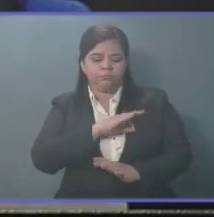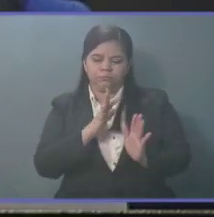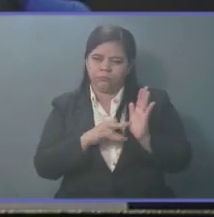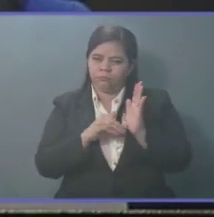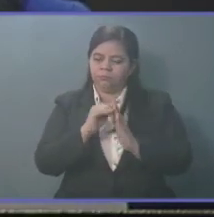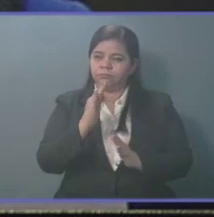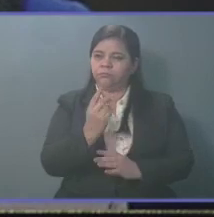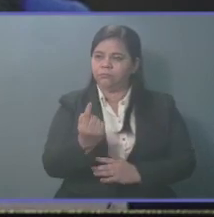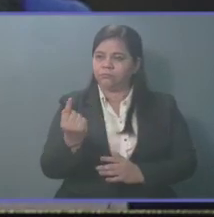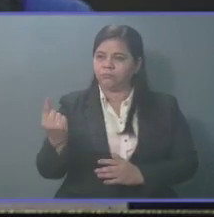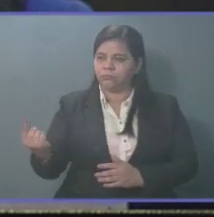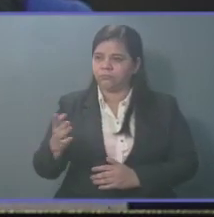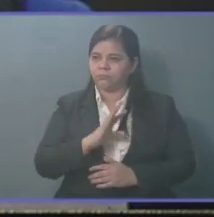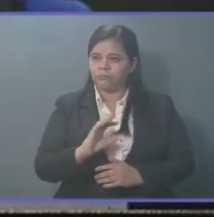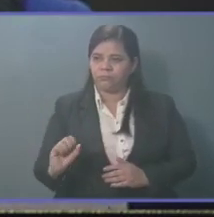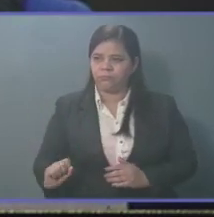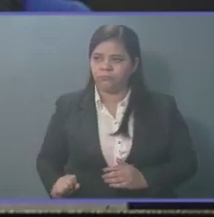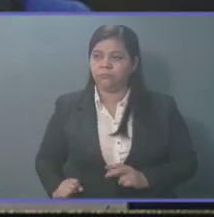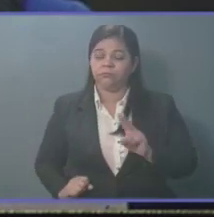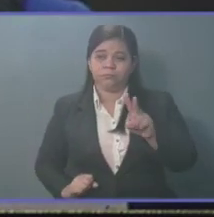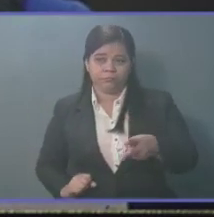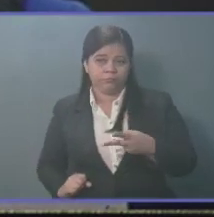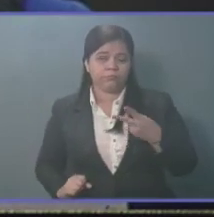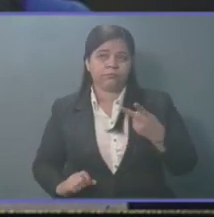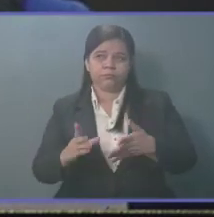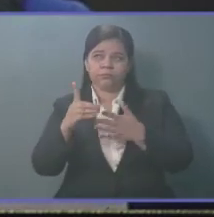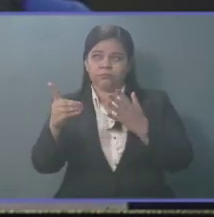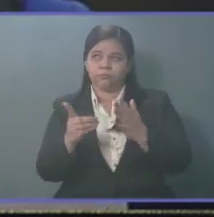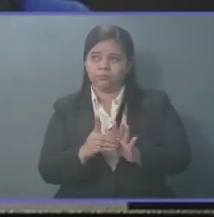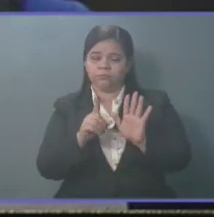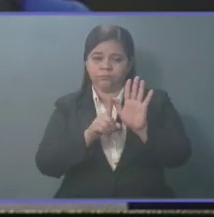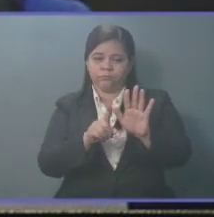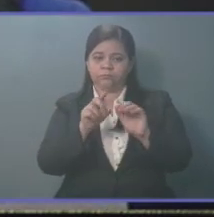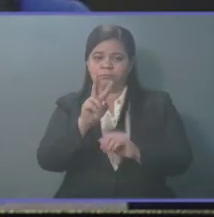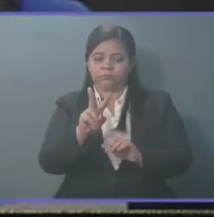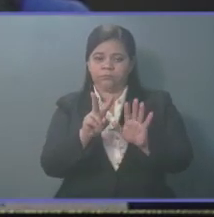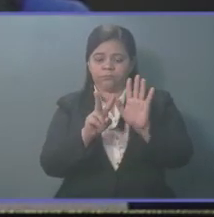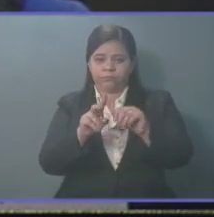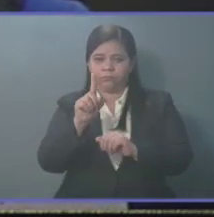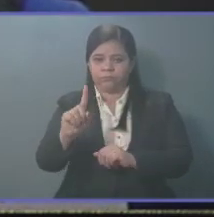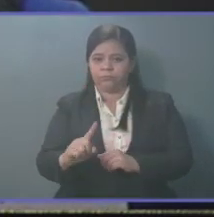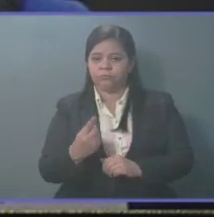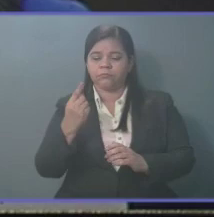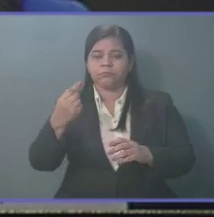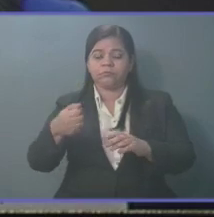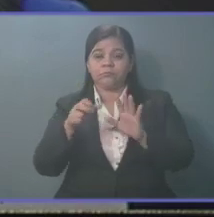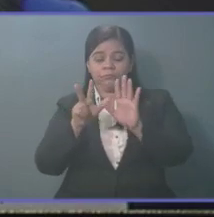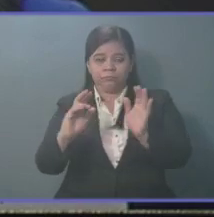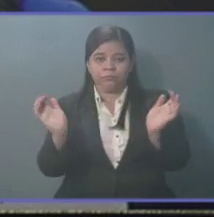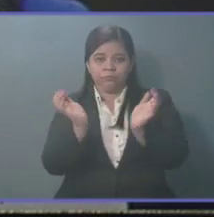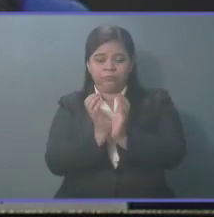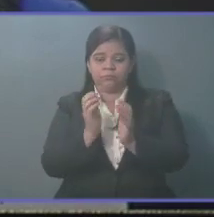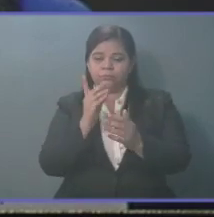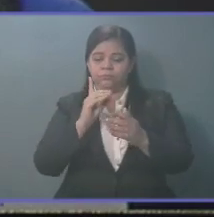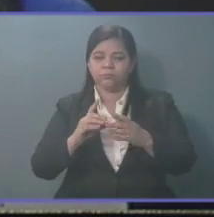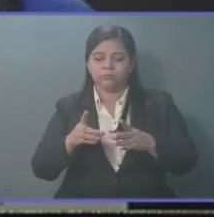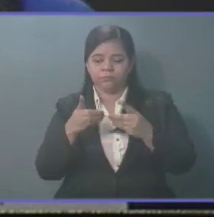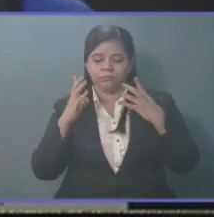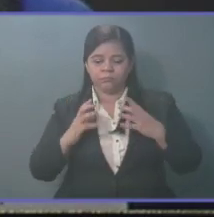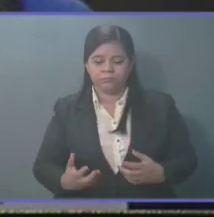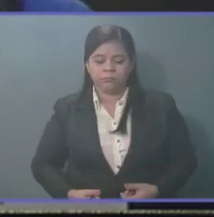de habitantes del país. Dos, que por decreto legislativo número 671 de fecha 8 de mayo de 1970, publicado en el diario oficial